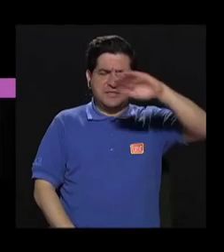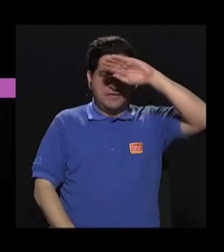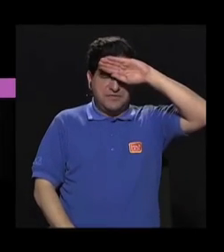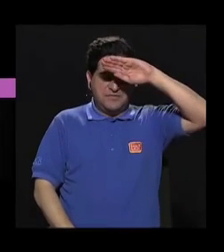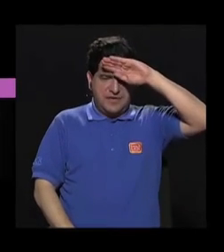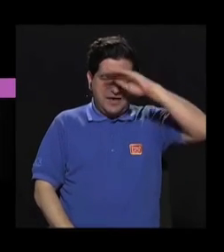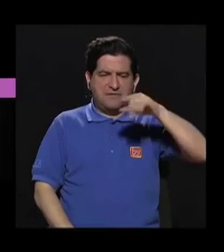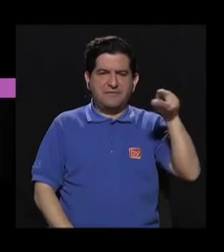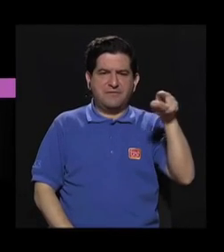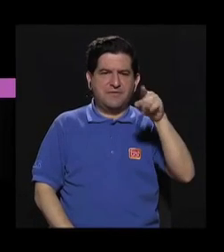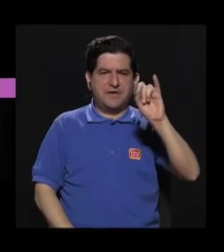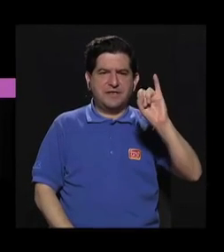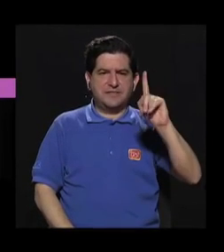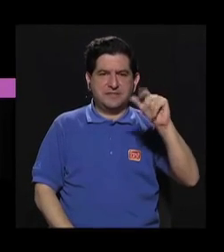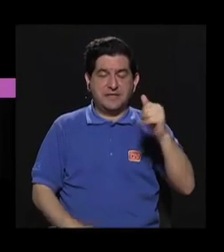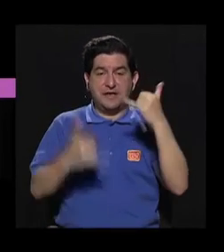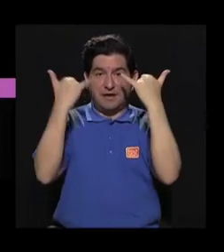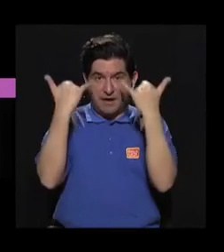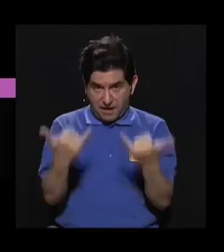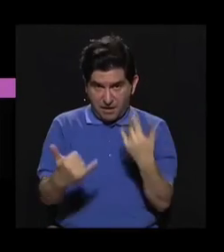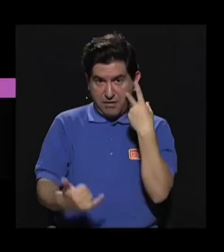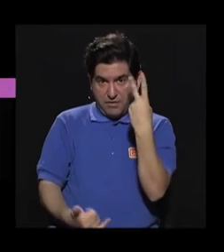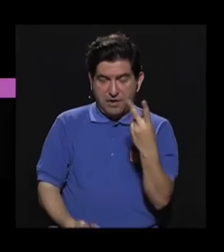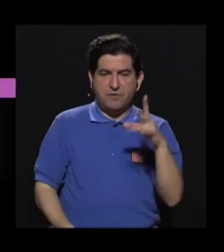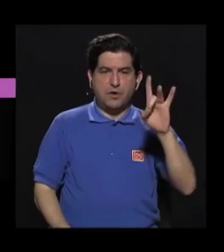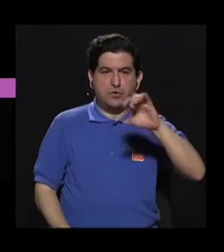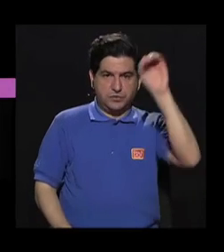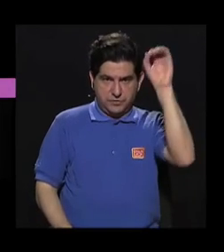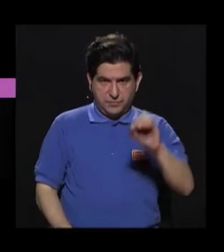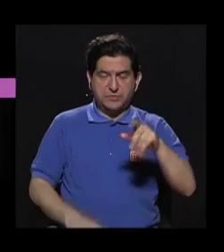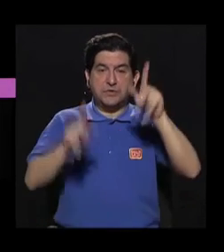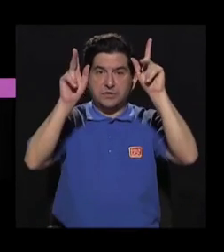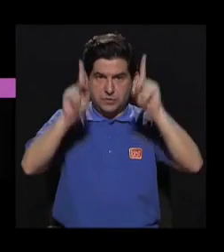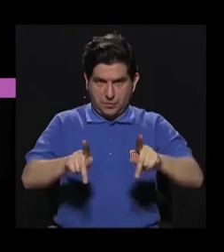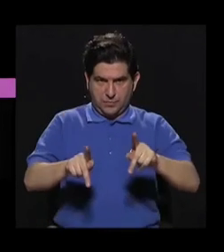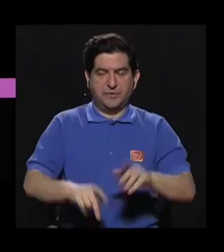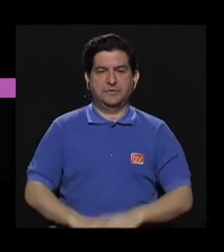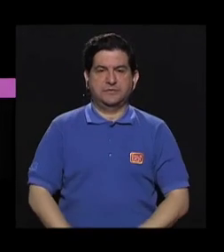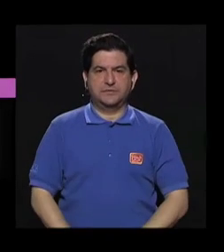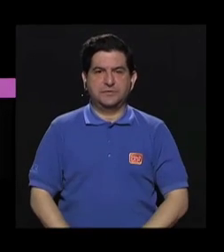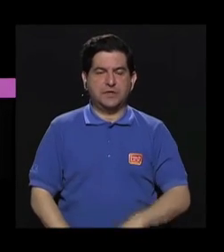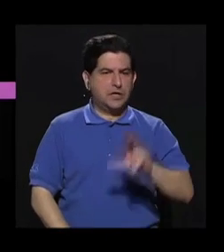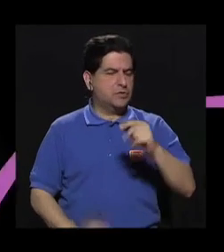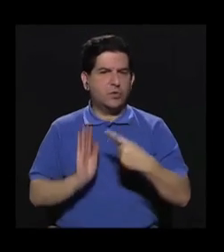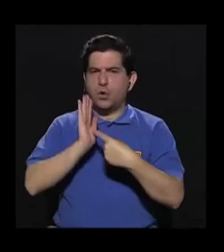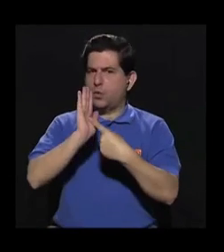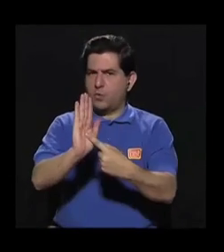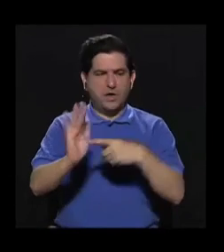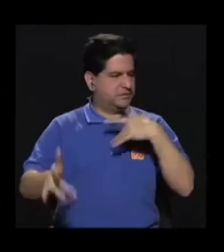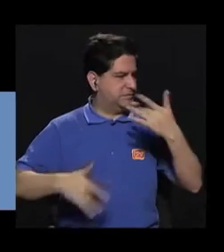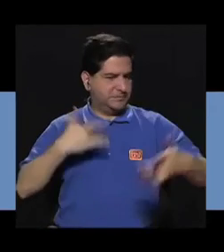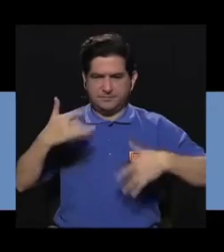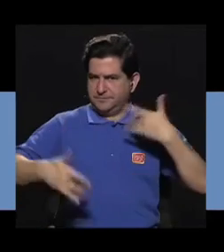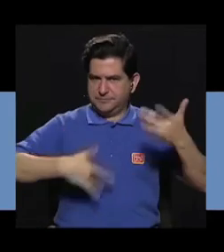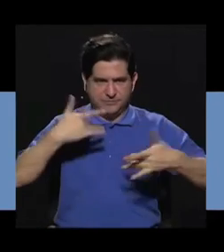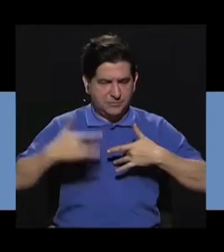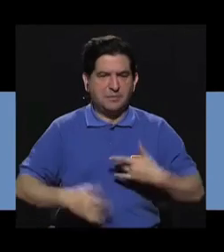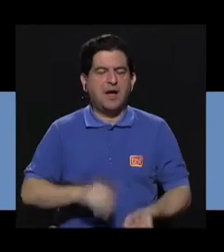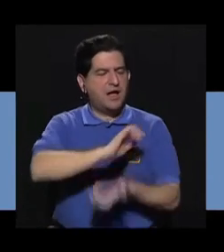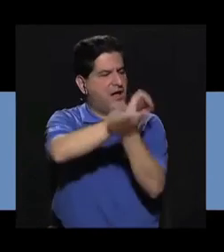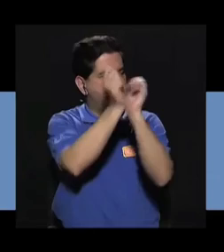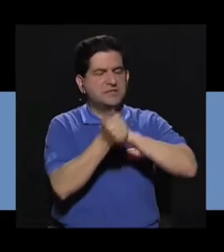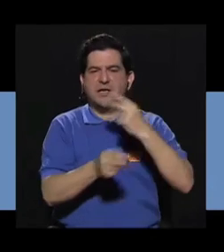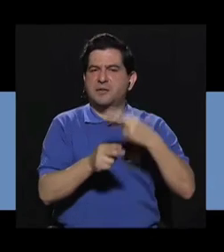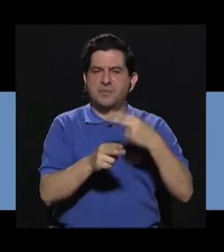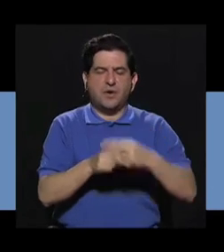fiebre del Zika. Ahora, como vemos, que el 80% de las personas no presentan ningún síntoma, se le